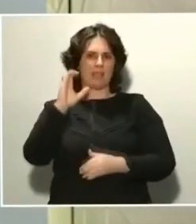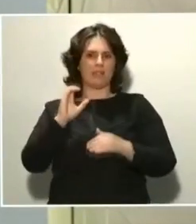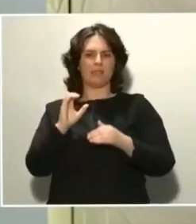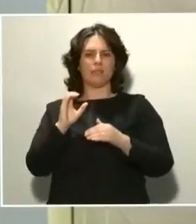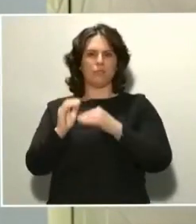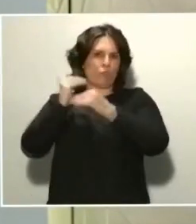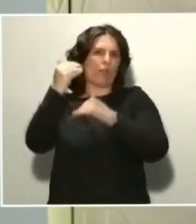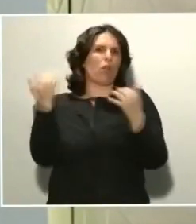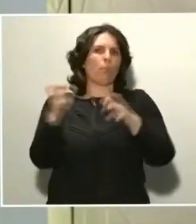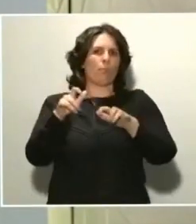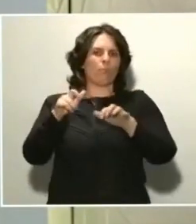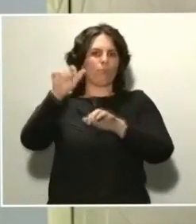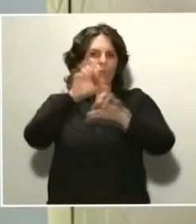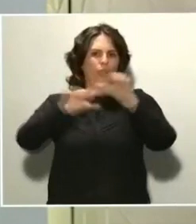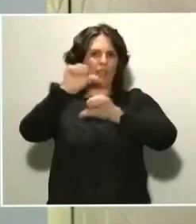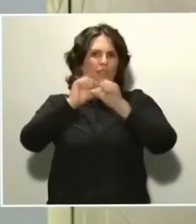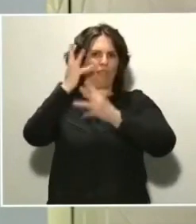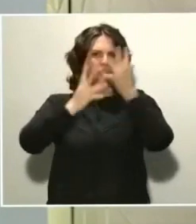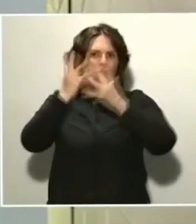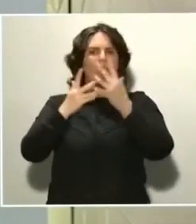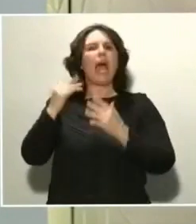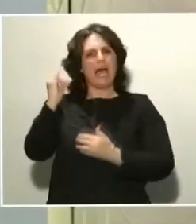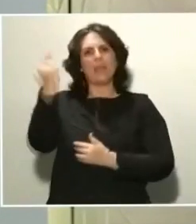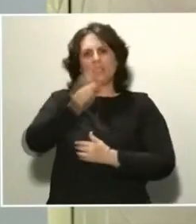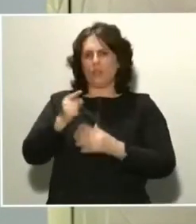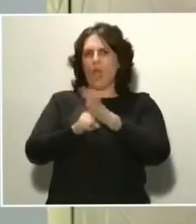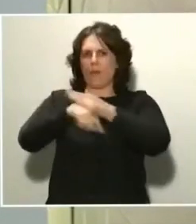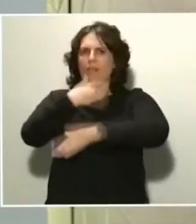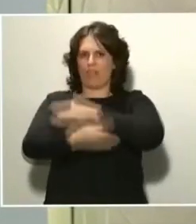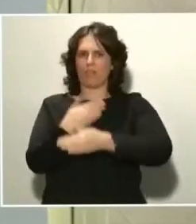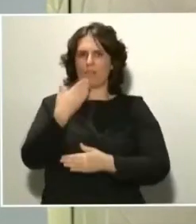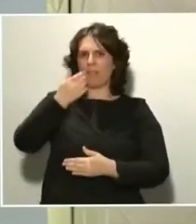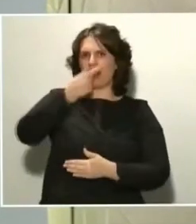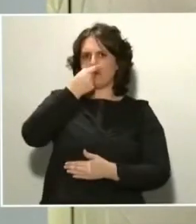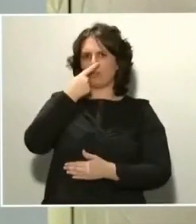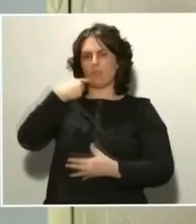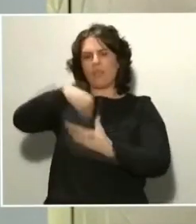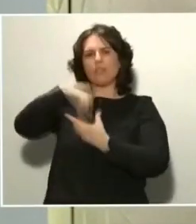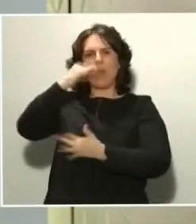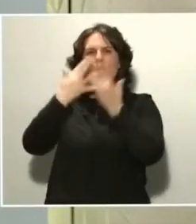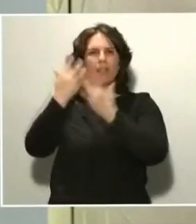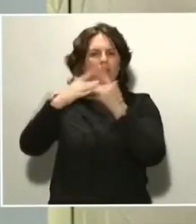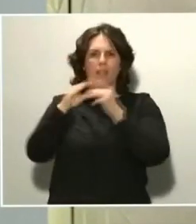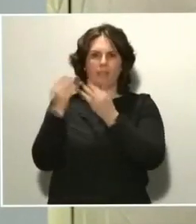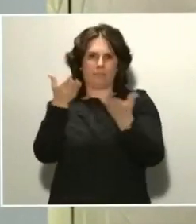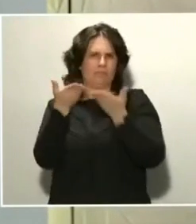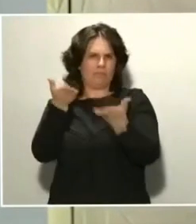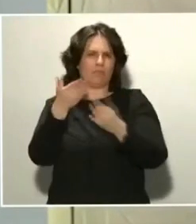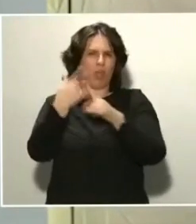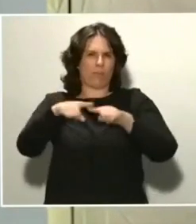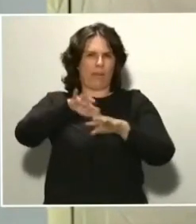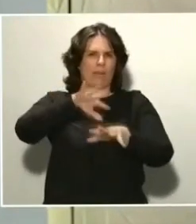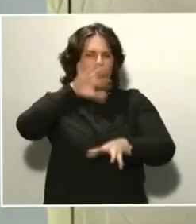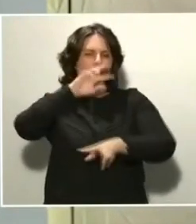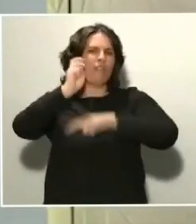diseño avanzado de medicamentos, asistido por computación de altas capacidades y también está asistiendo a los grupos anteriores y a otros